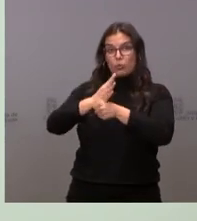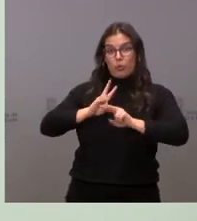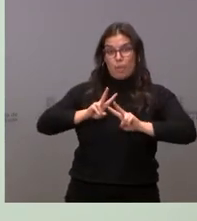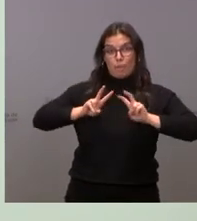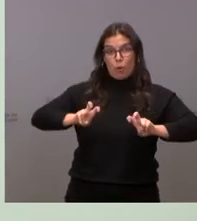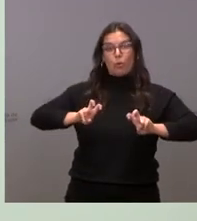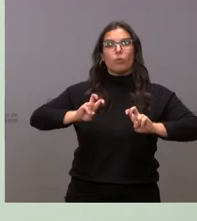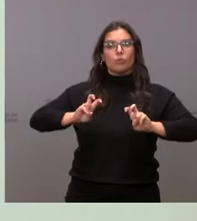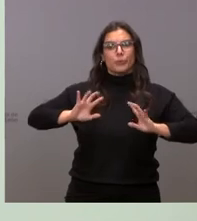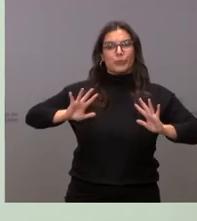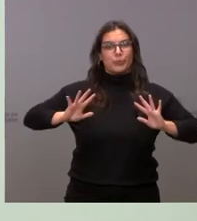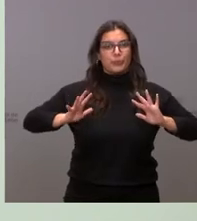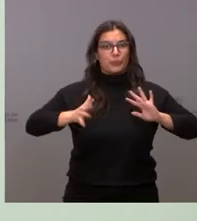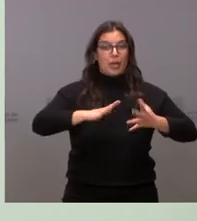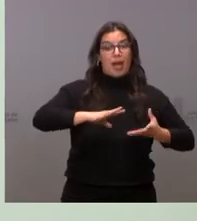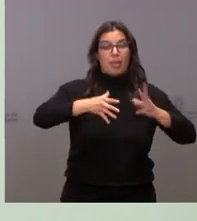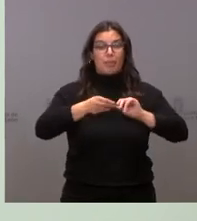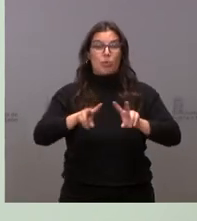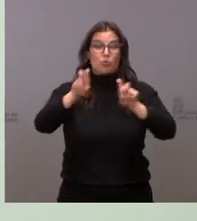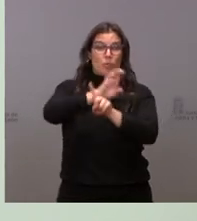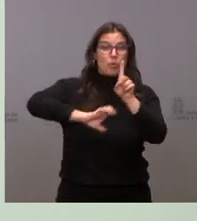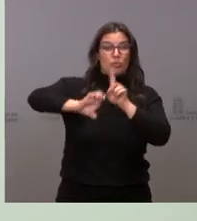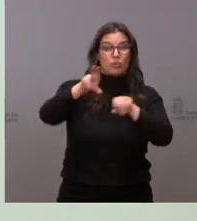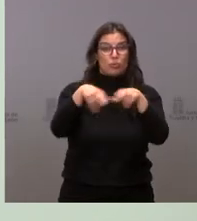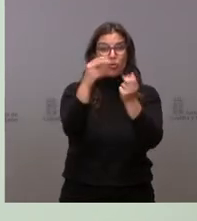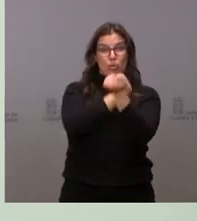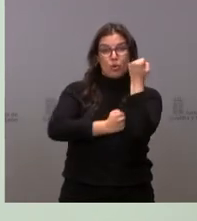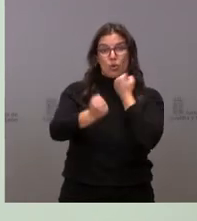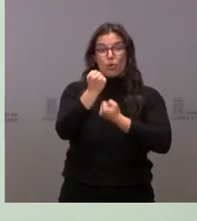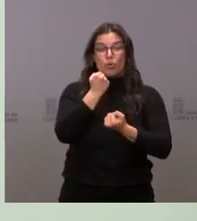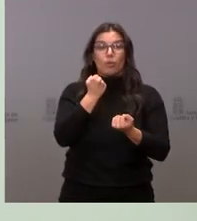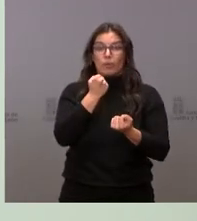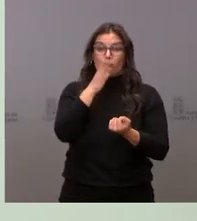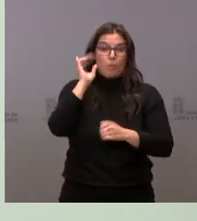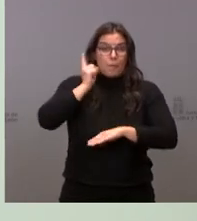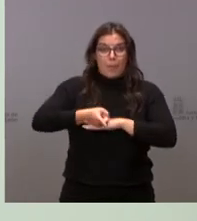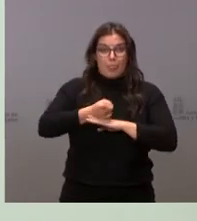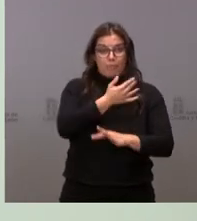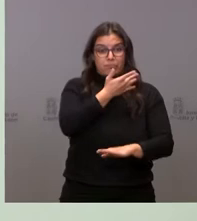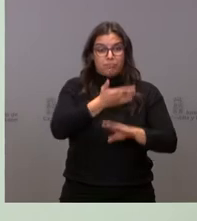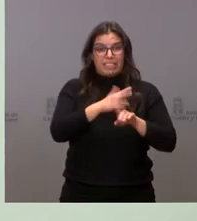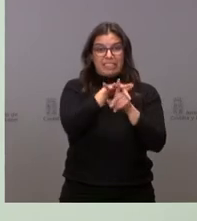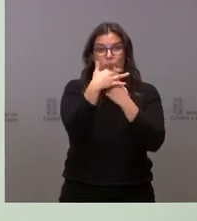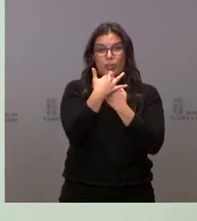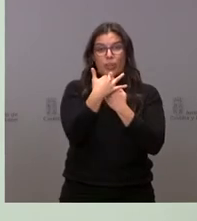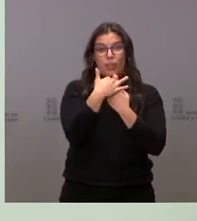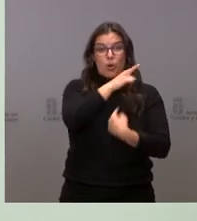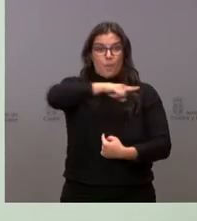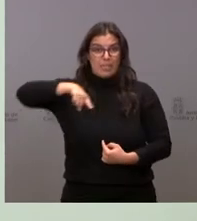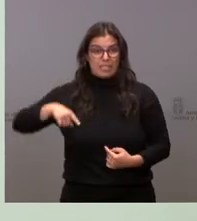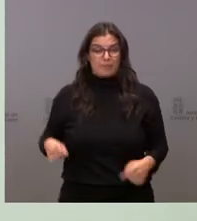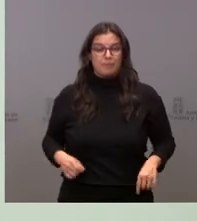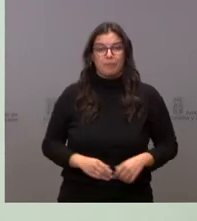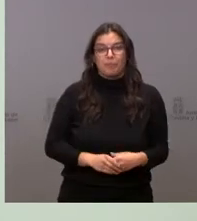y que nos estamos adaptando al nuevo contexto socioeconómico que ha estado condicionado por las circunstancias de los últimos meses.